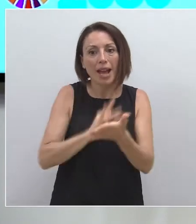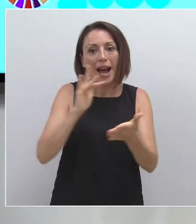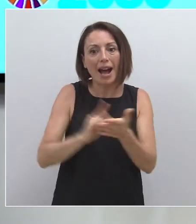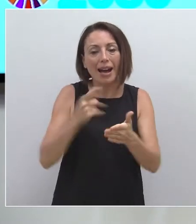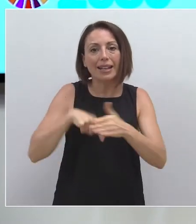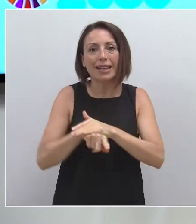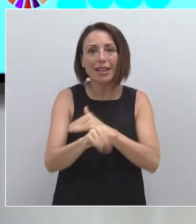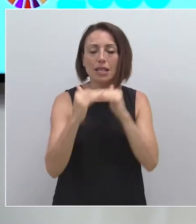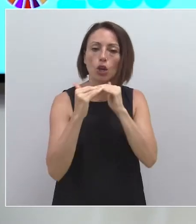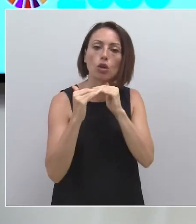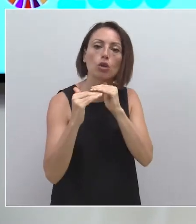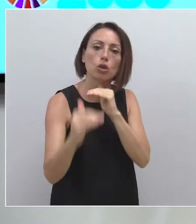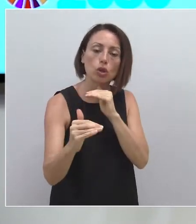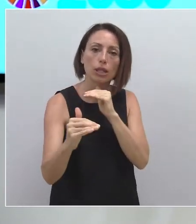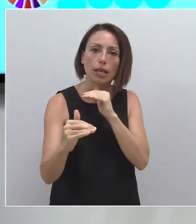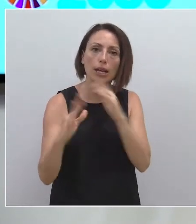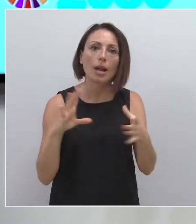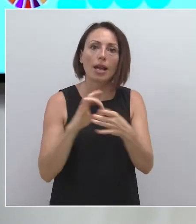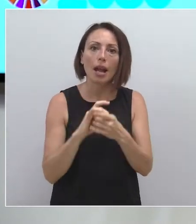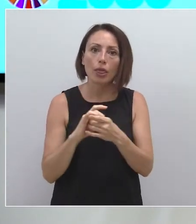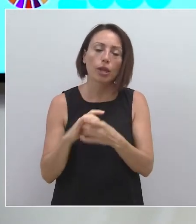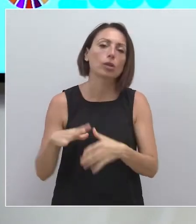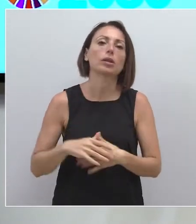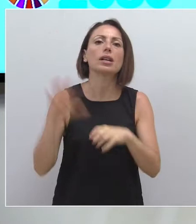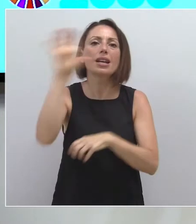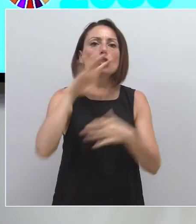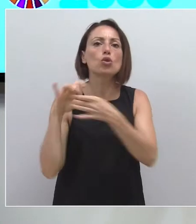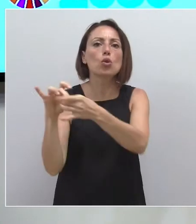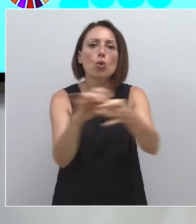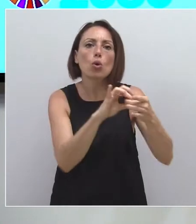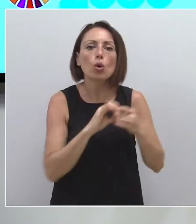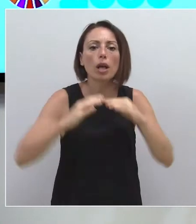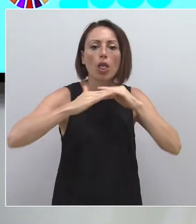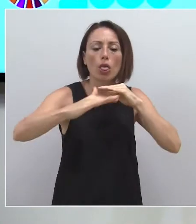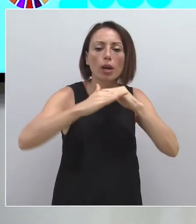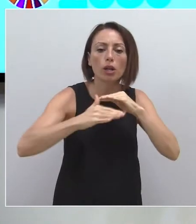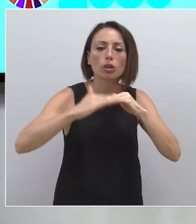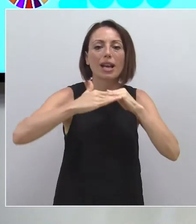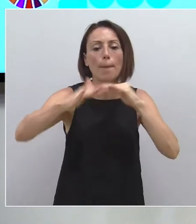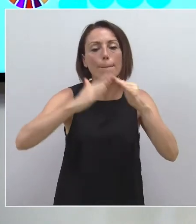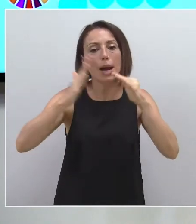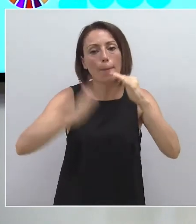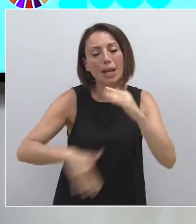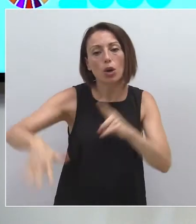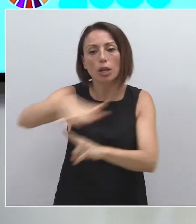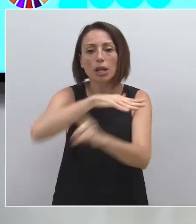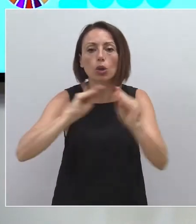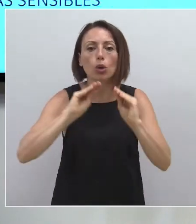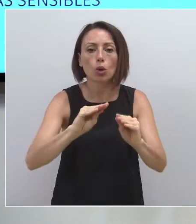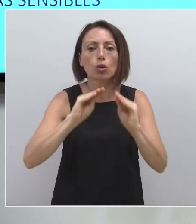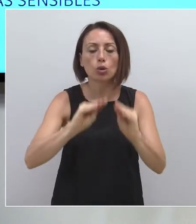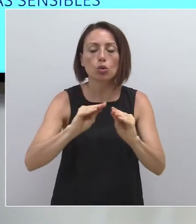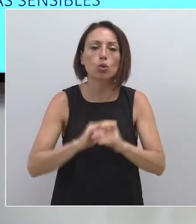2030 de Naciones Unidas o la Estrategia de Gestión Integral de Zonas Costeras en el Mar Menor y su entorno. Hablamos